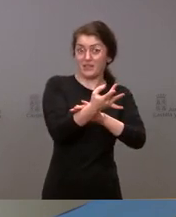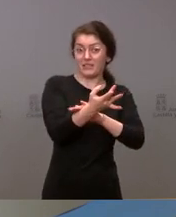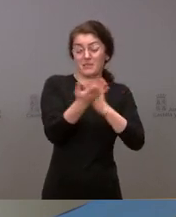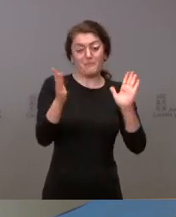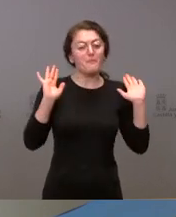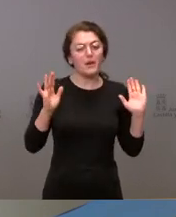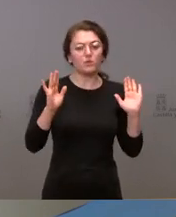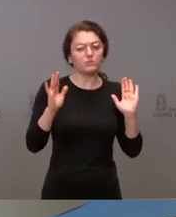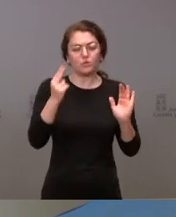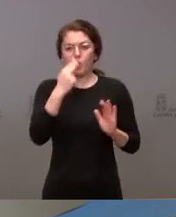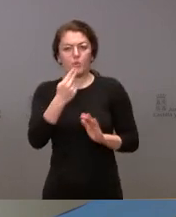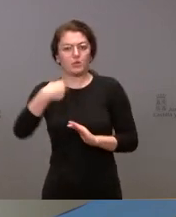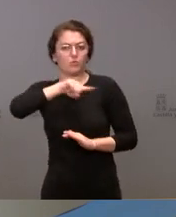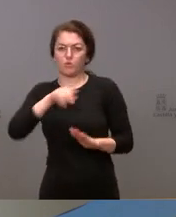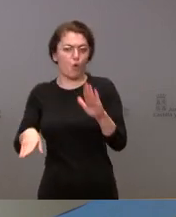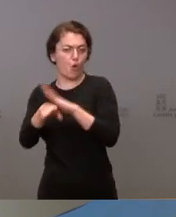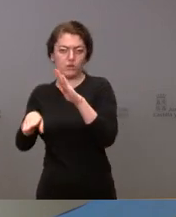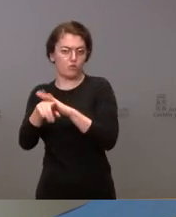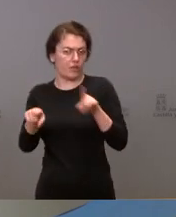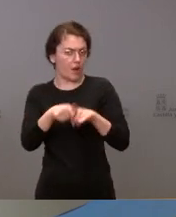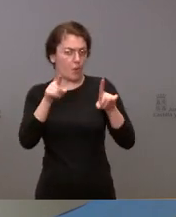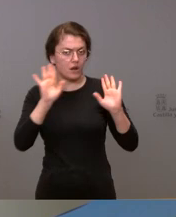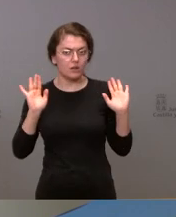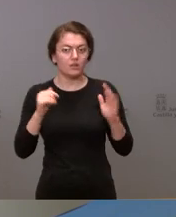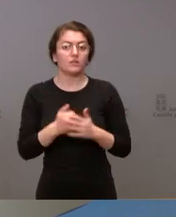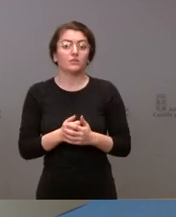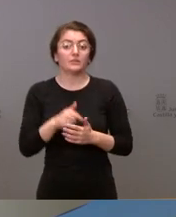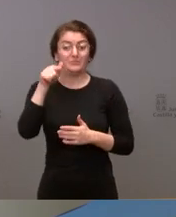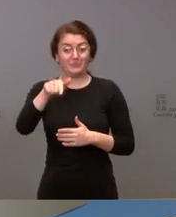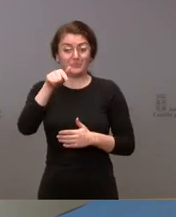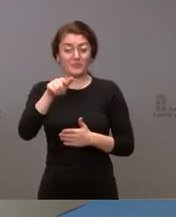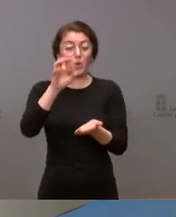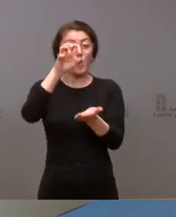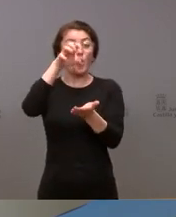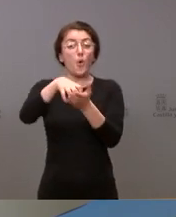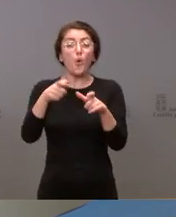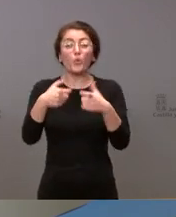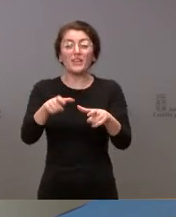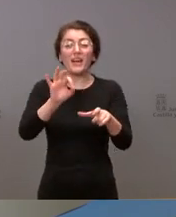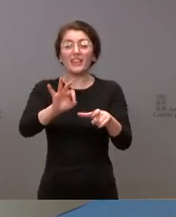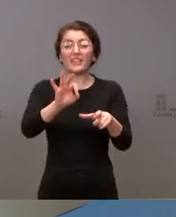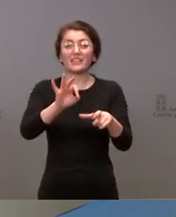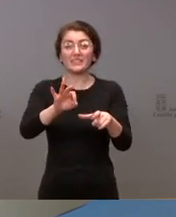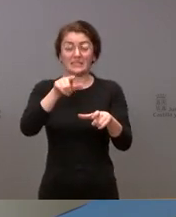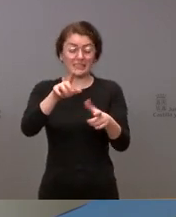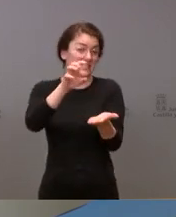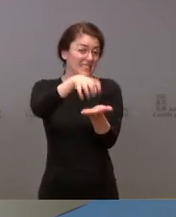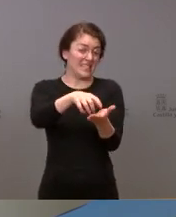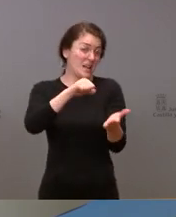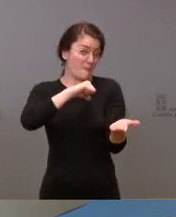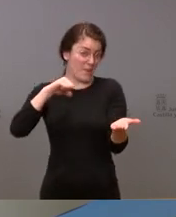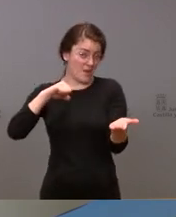sigue hacia adelante como le digo se va a instalar una unidad por parte de una clínica privada